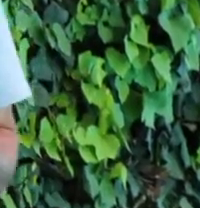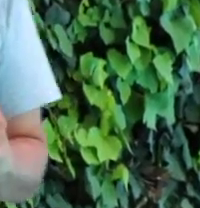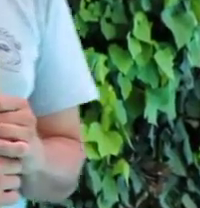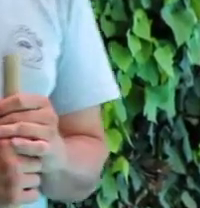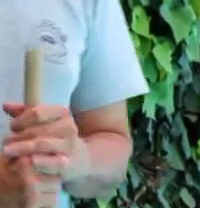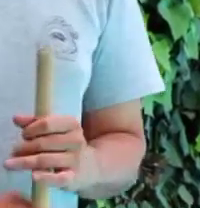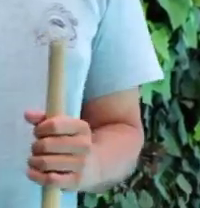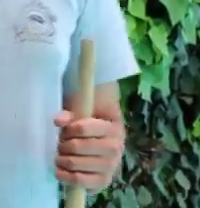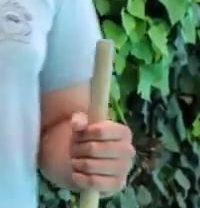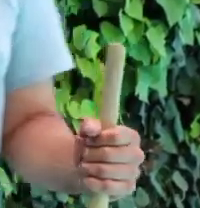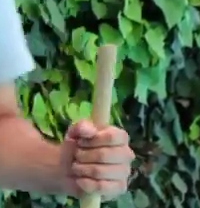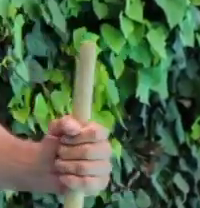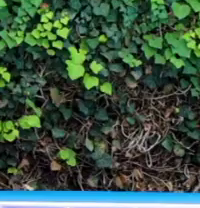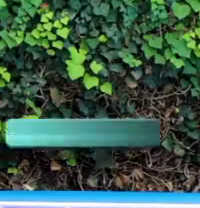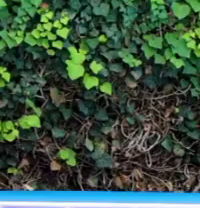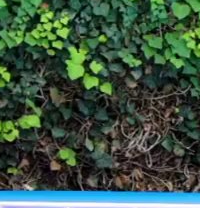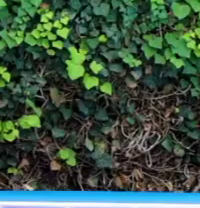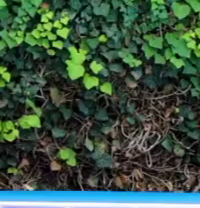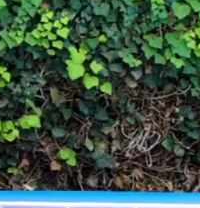Perfecto.